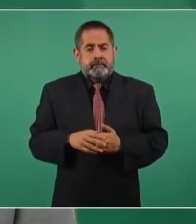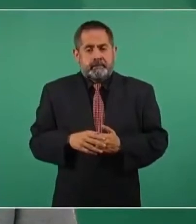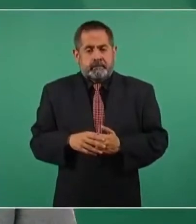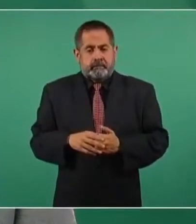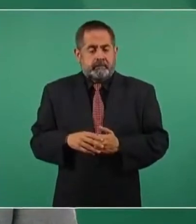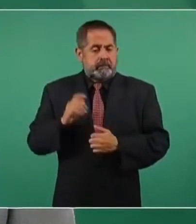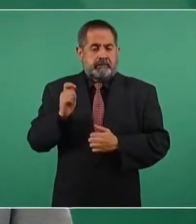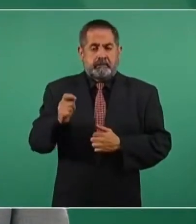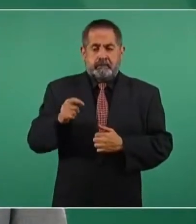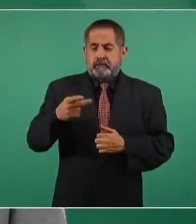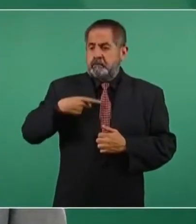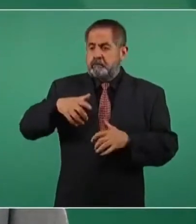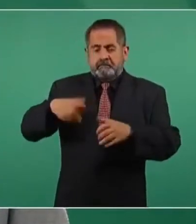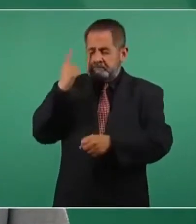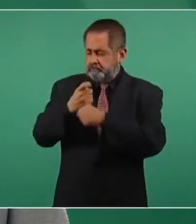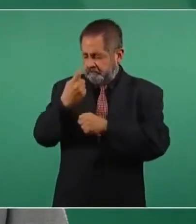presente el pueblo